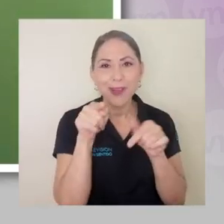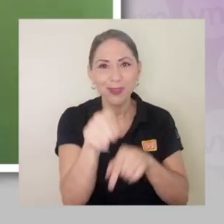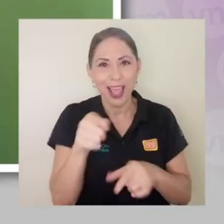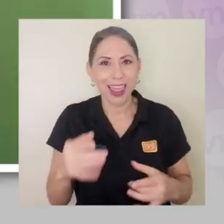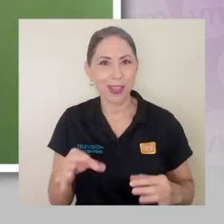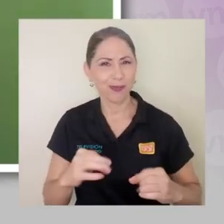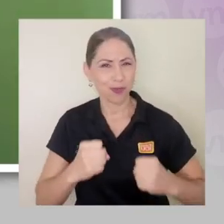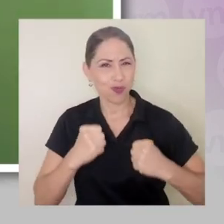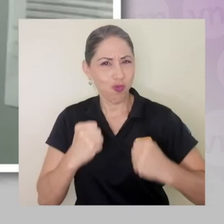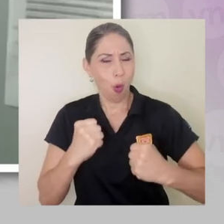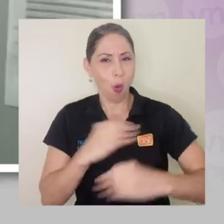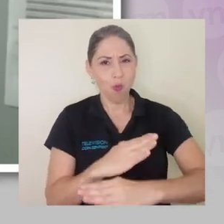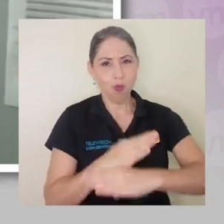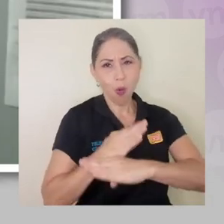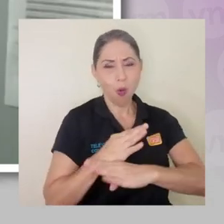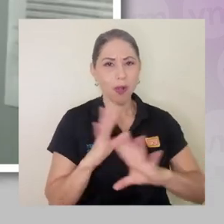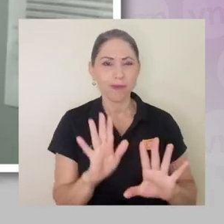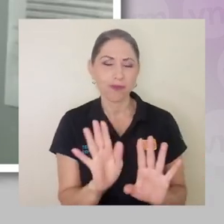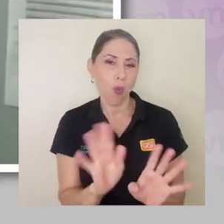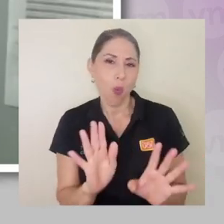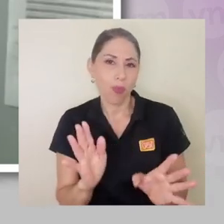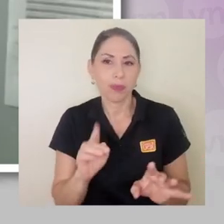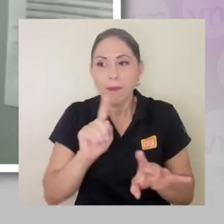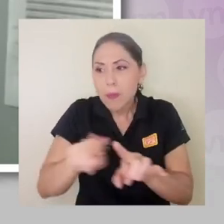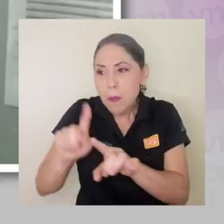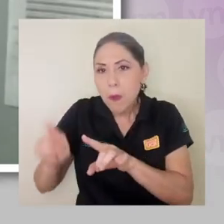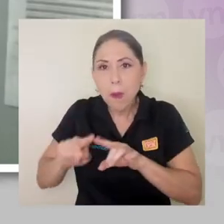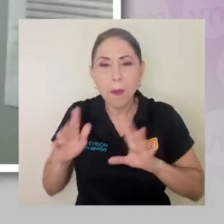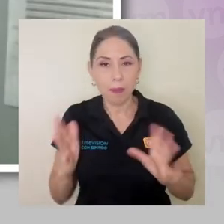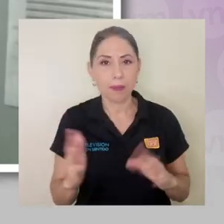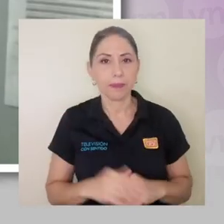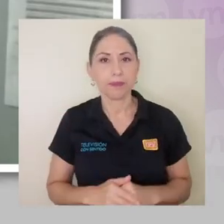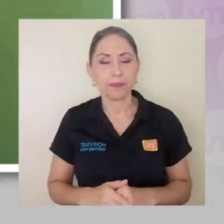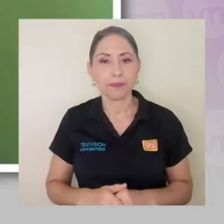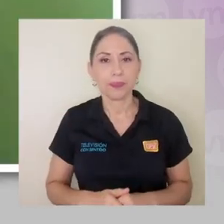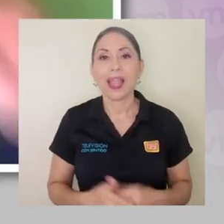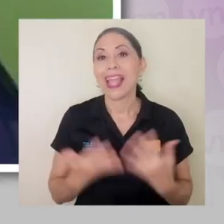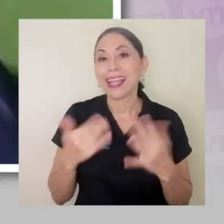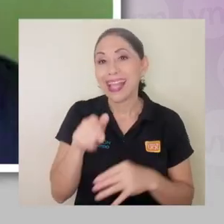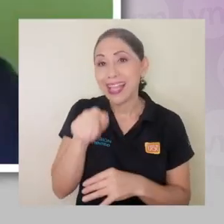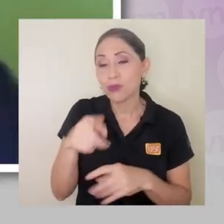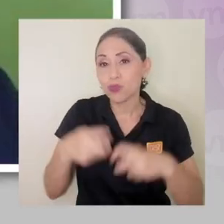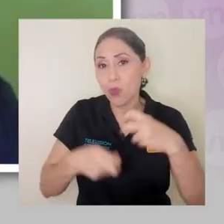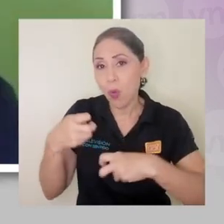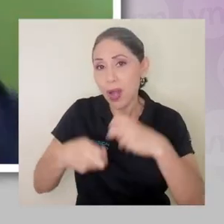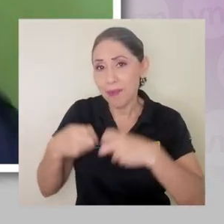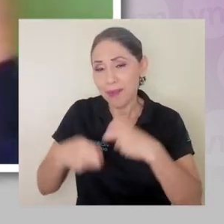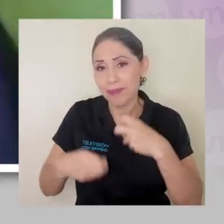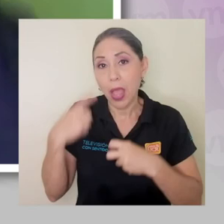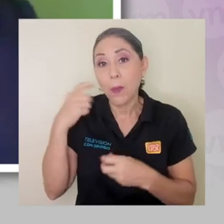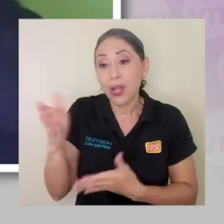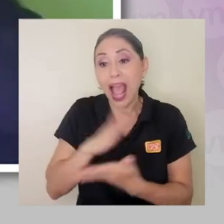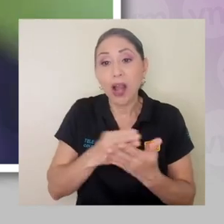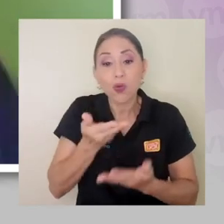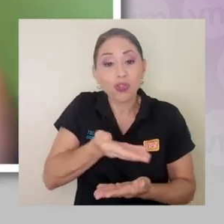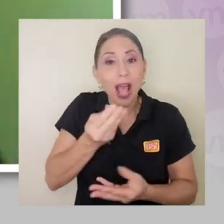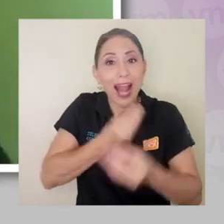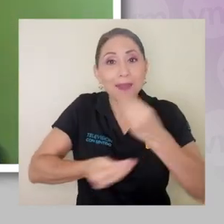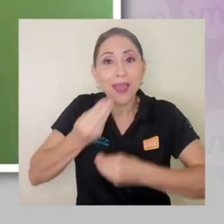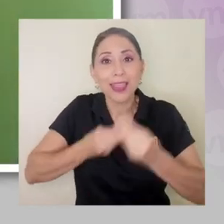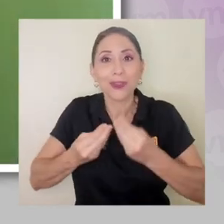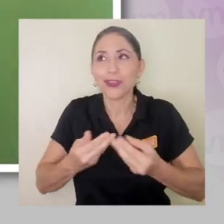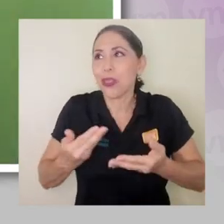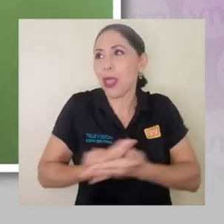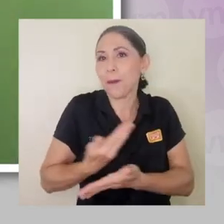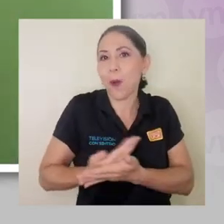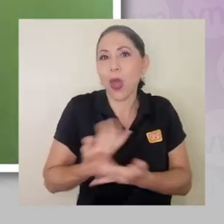super inmune a todo y es cierto. Y eso es un problema porque hay alimentos que se ponen